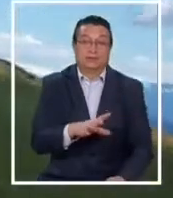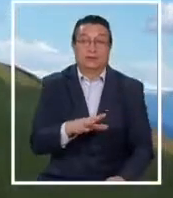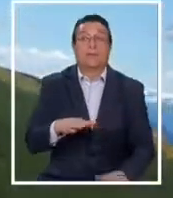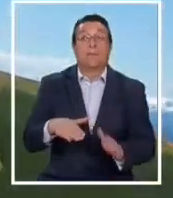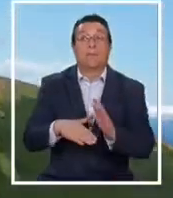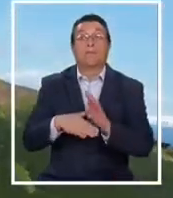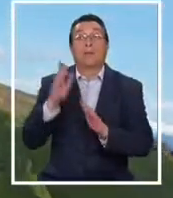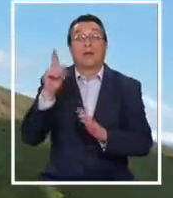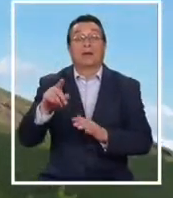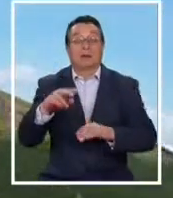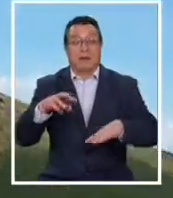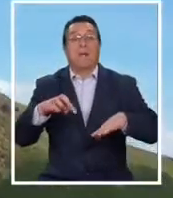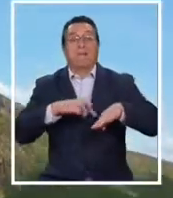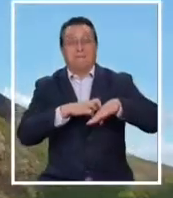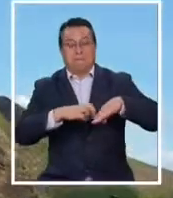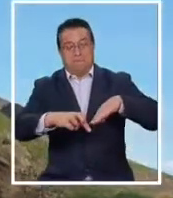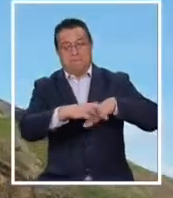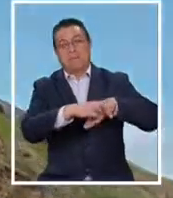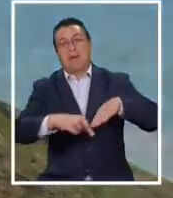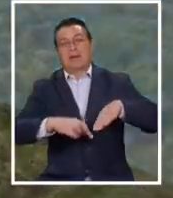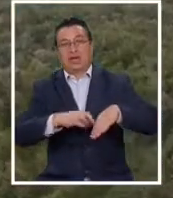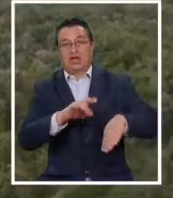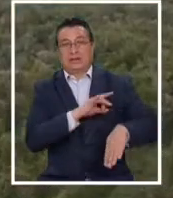sobre todo en la Patagonia de Chile.